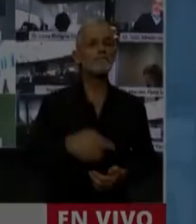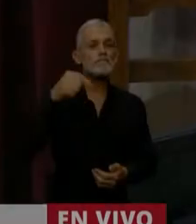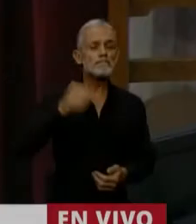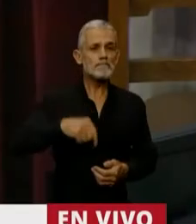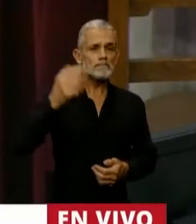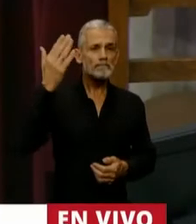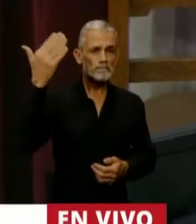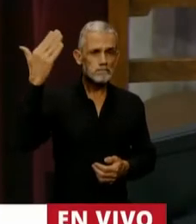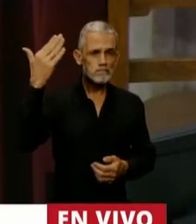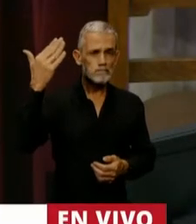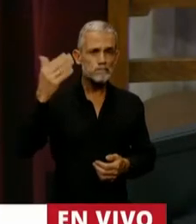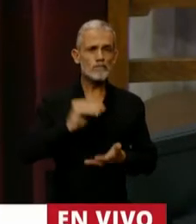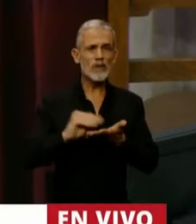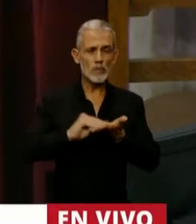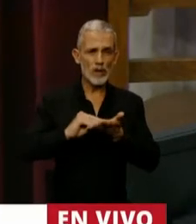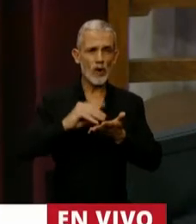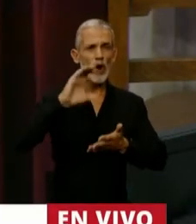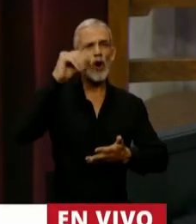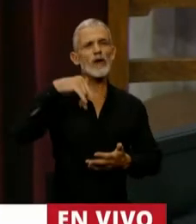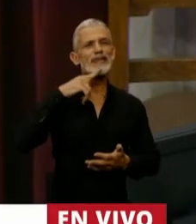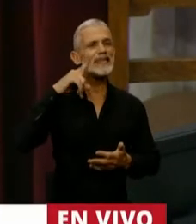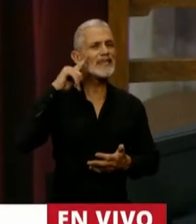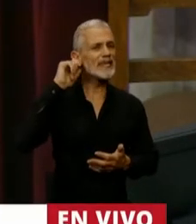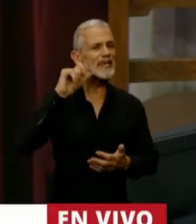Tiene la palabra el diputado Luis Contigiani.